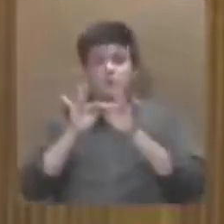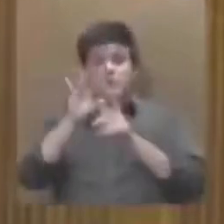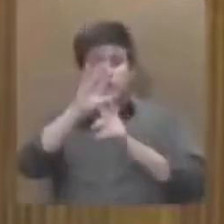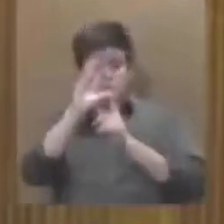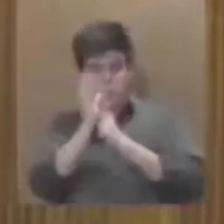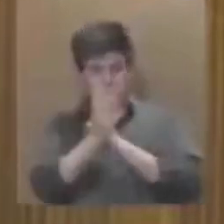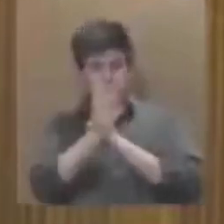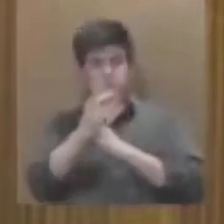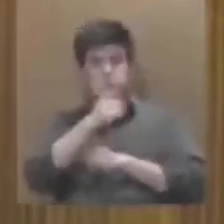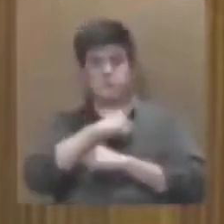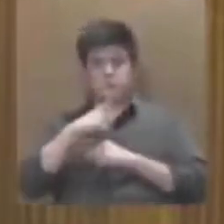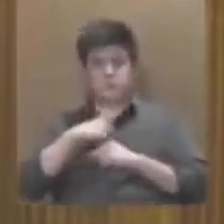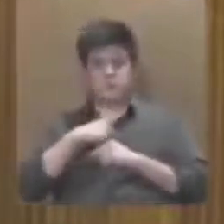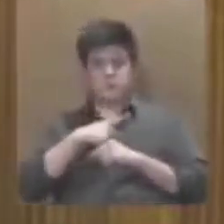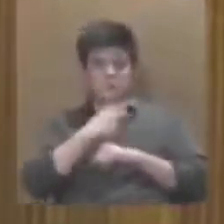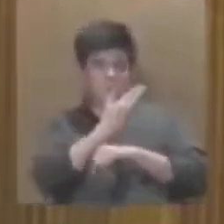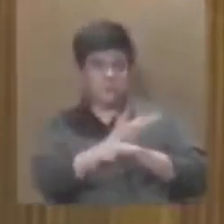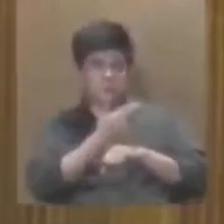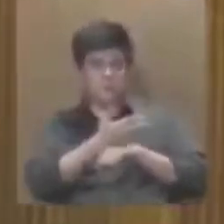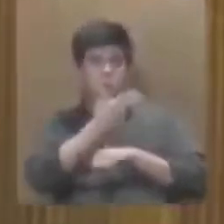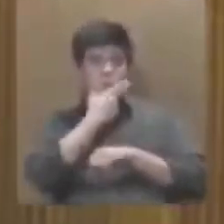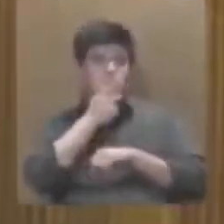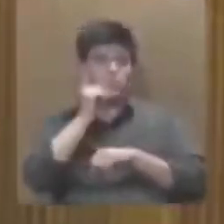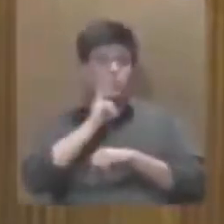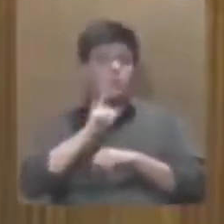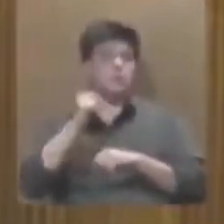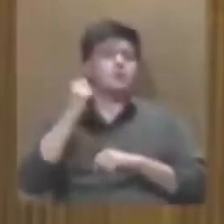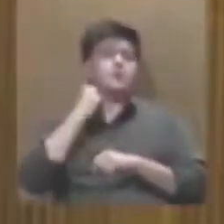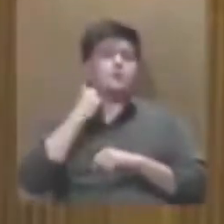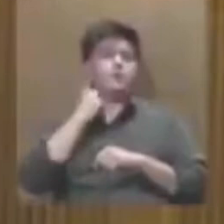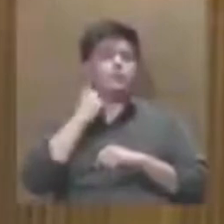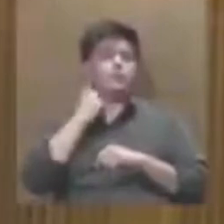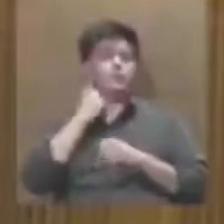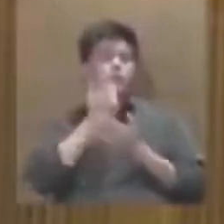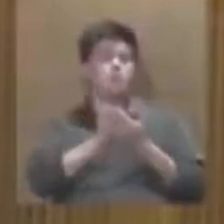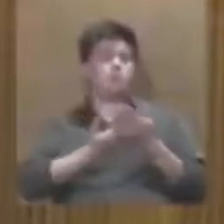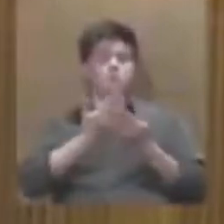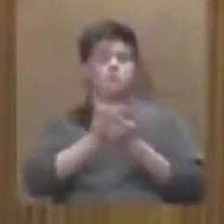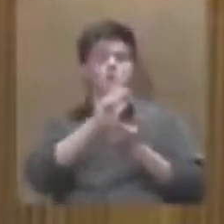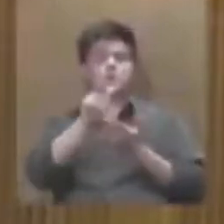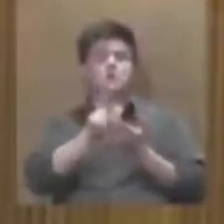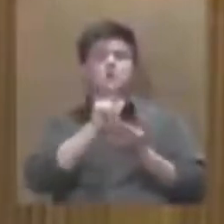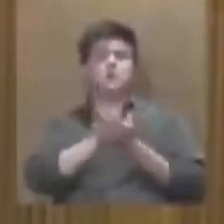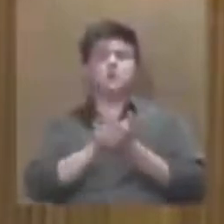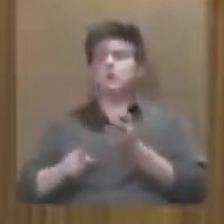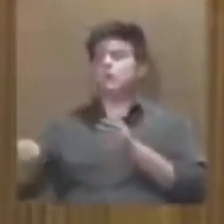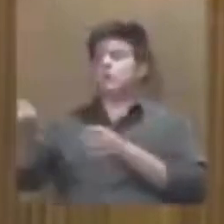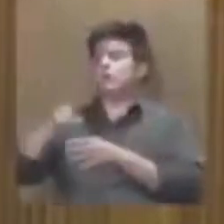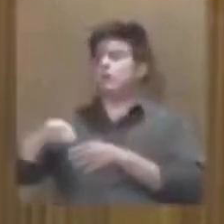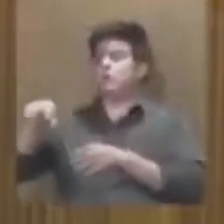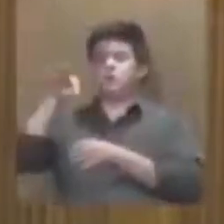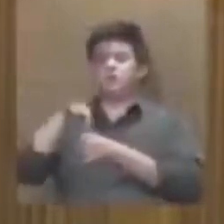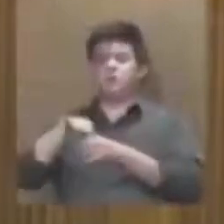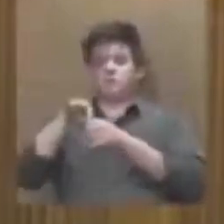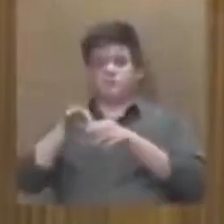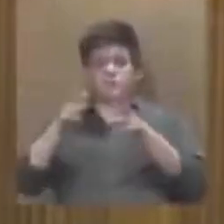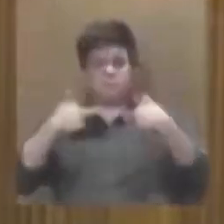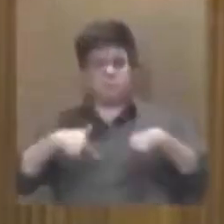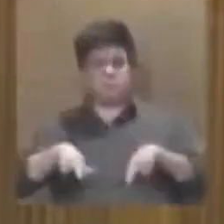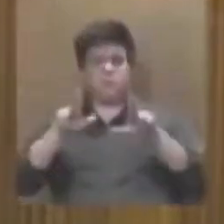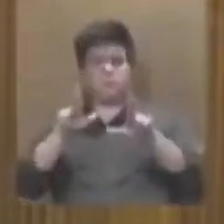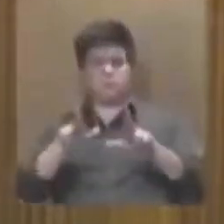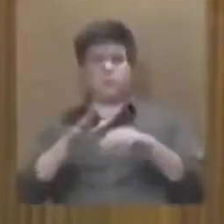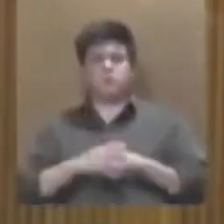del congreso la resuelvan las y los diputados que emanan de un mandato democrático que es la representación popular